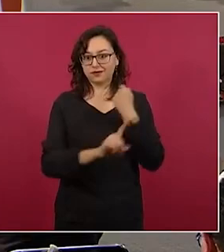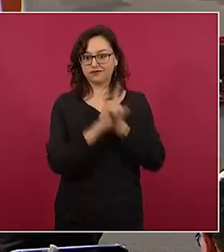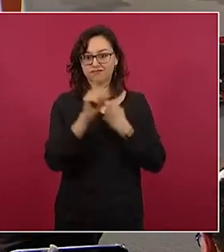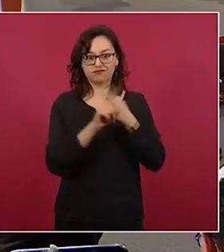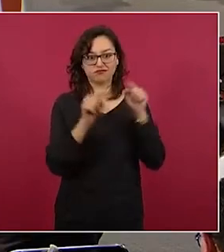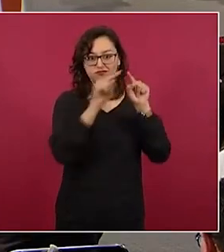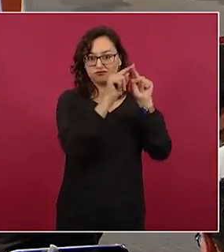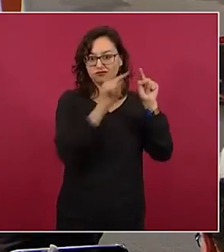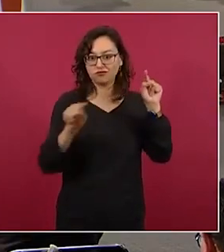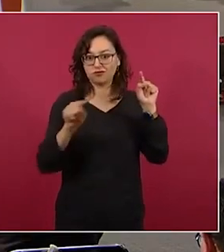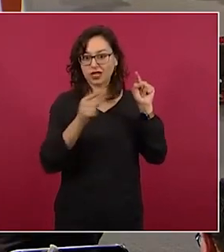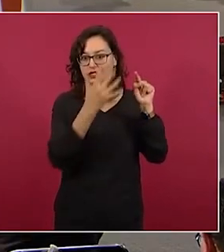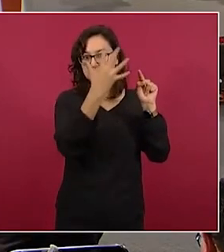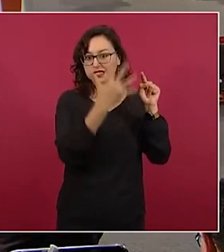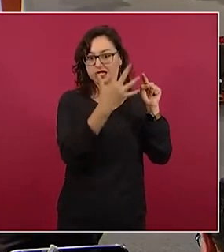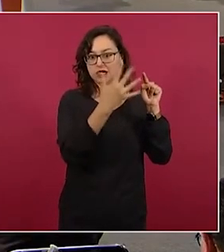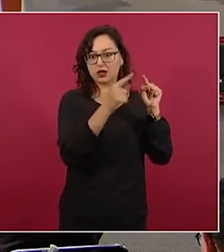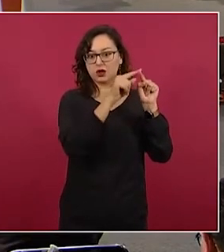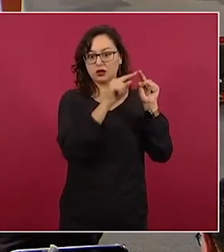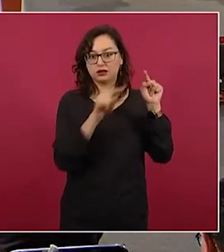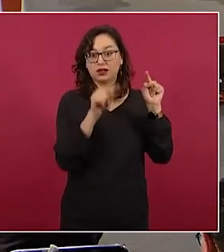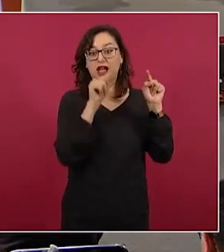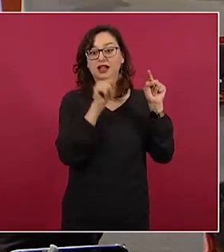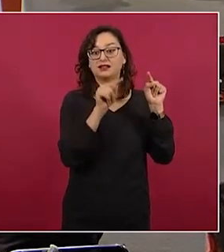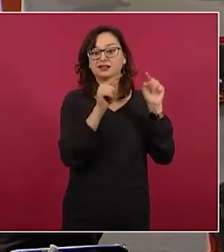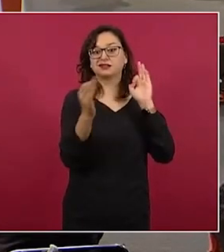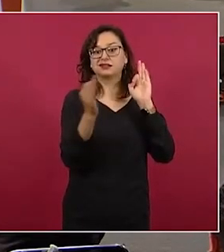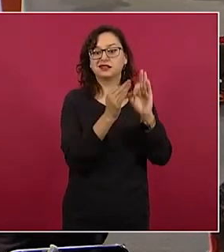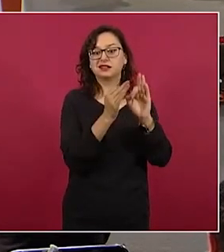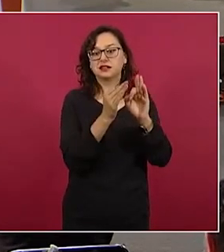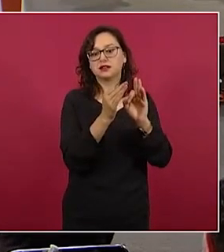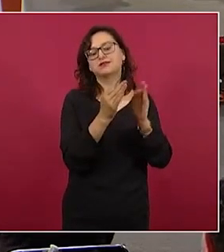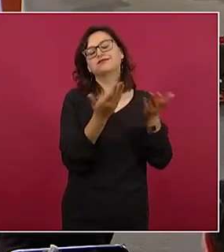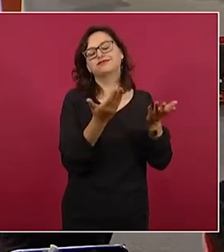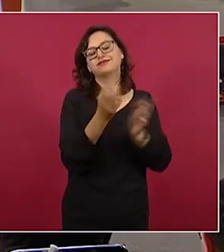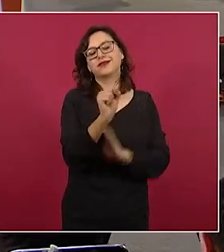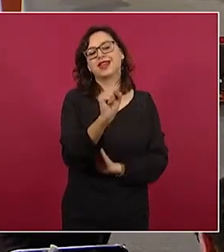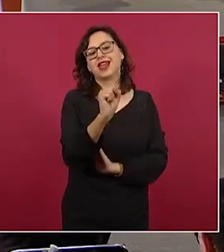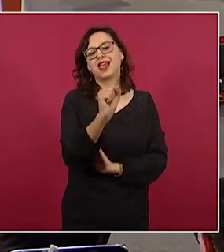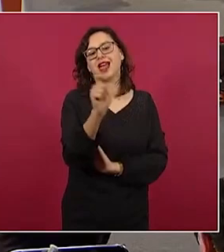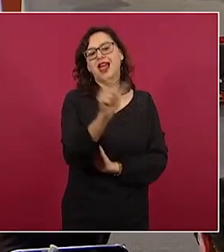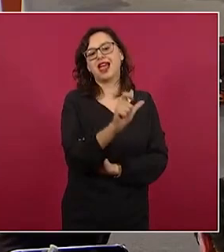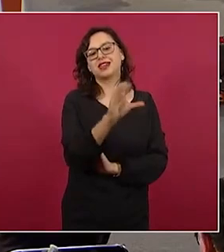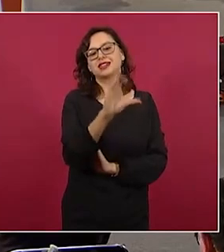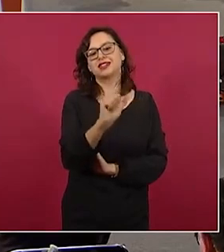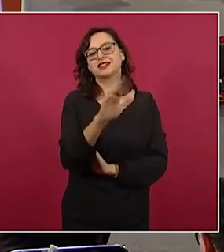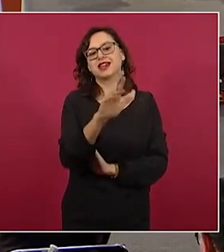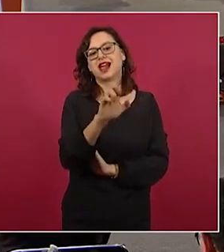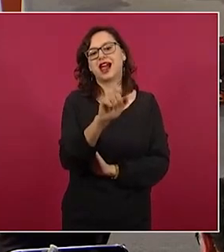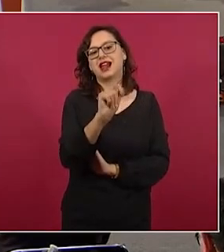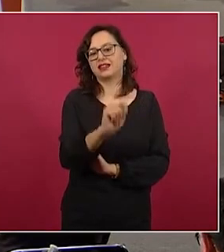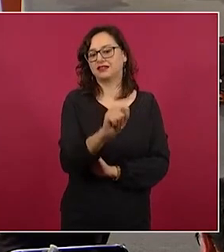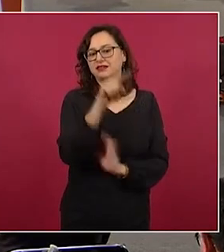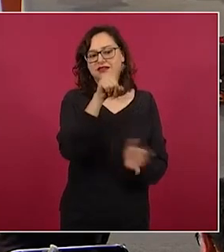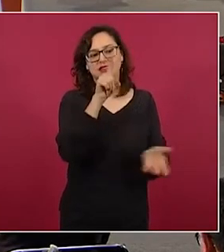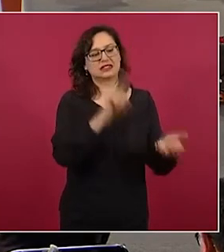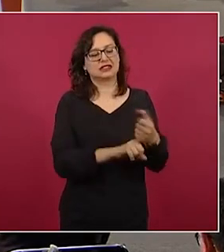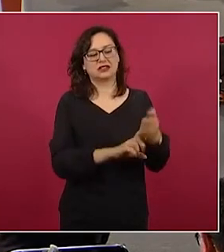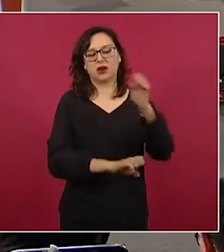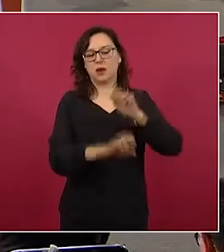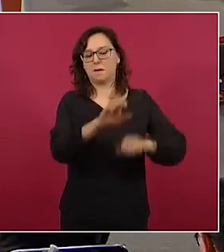Aquí está Xcaret, que tiene muchas influencias